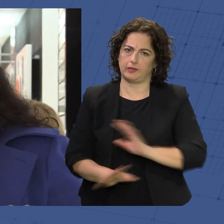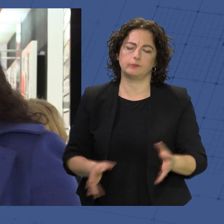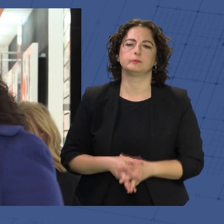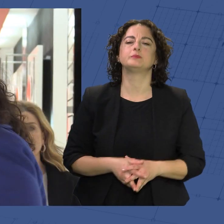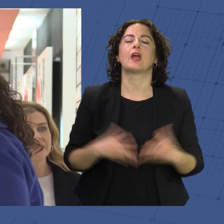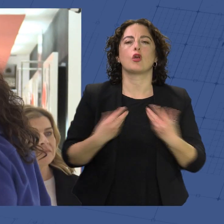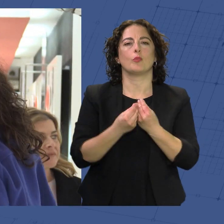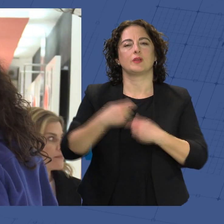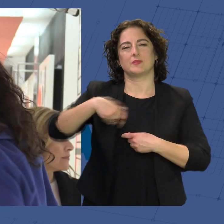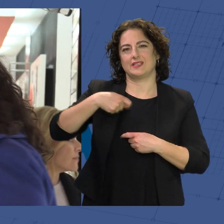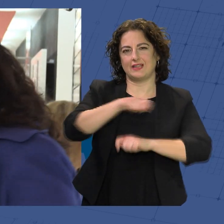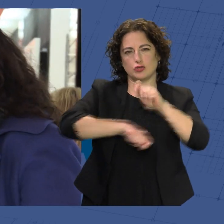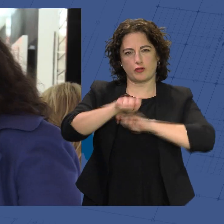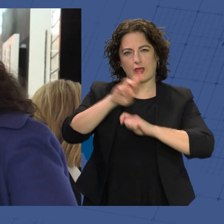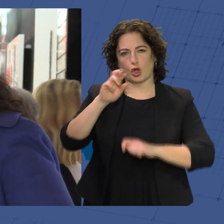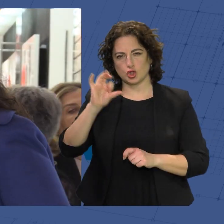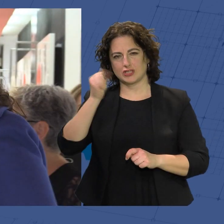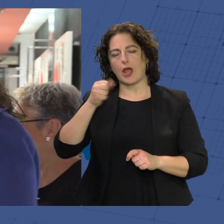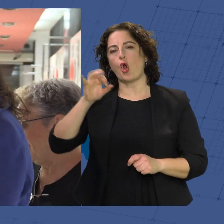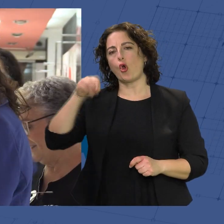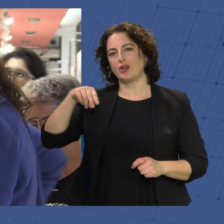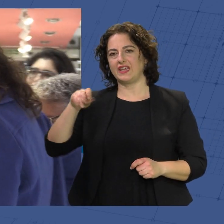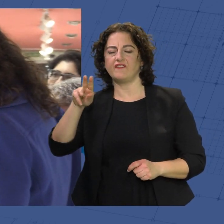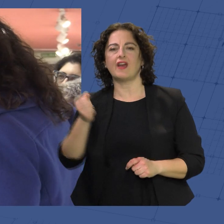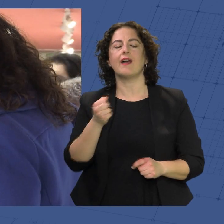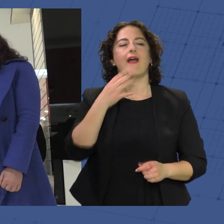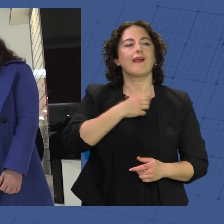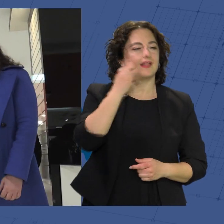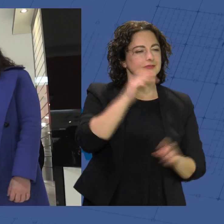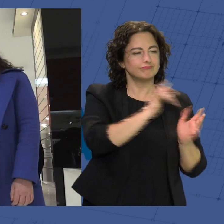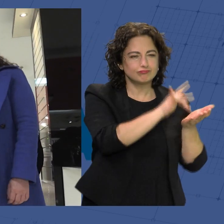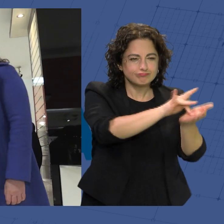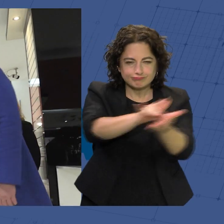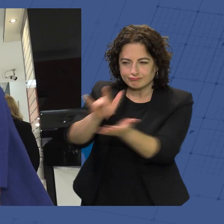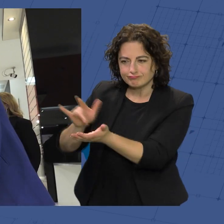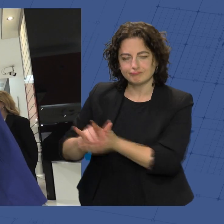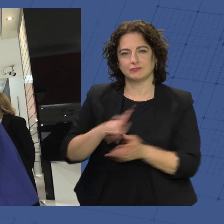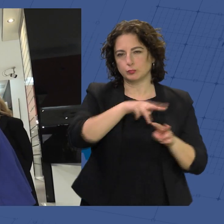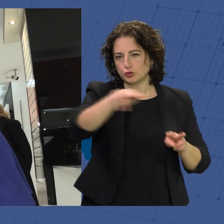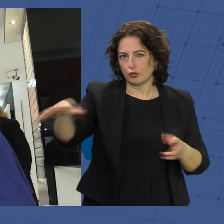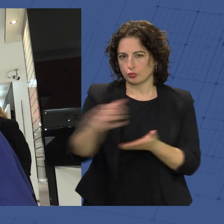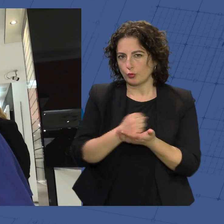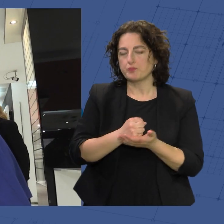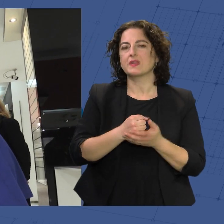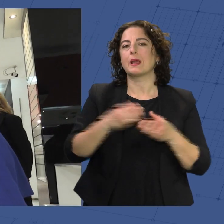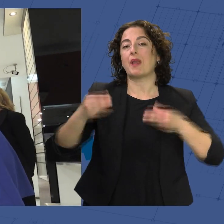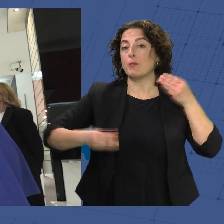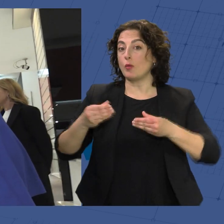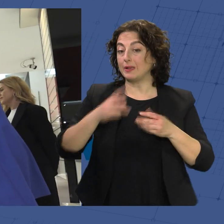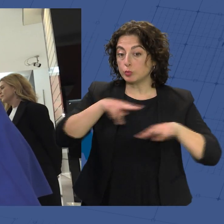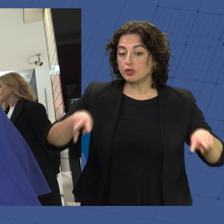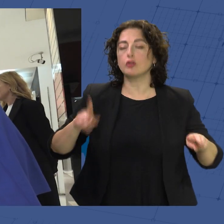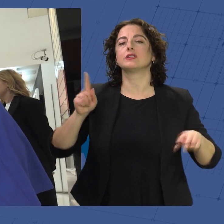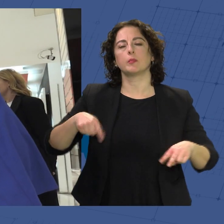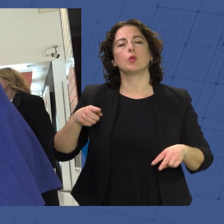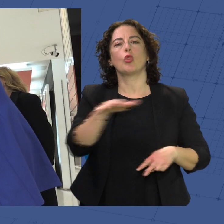Acompañado de la presidenta de la asociación, Rosa Unieva, la alcaldesa recorrió todas las escenas que conforman la colección. La exposición de Playmobil es también uno de